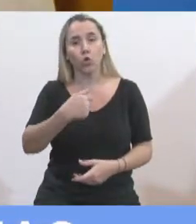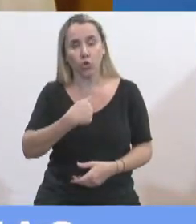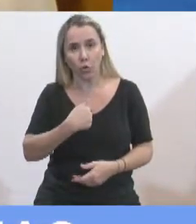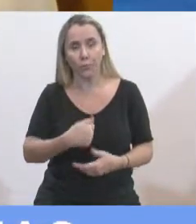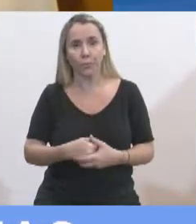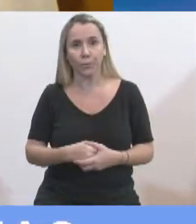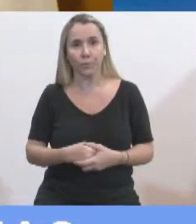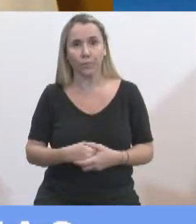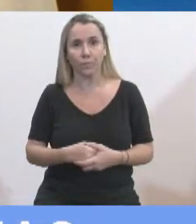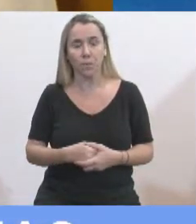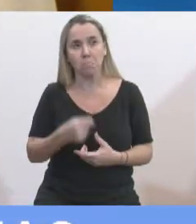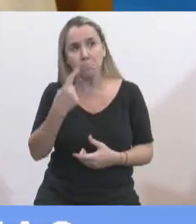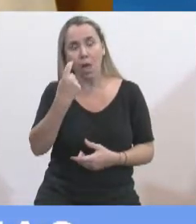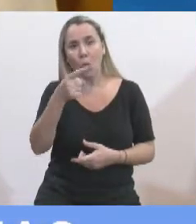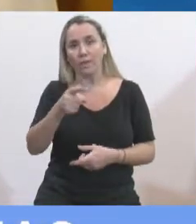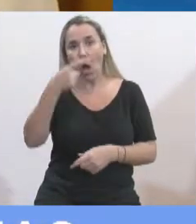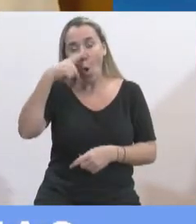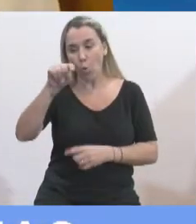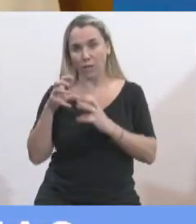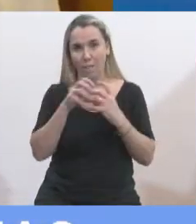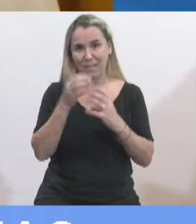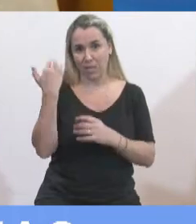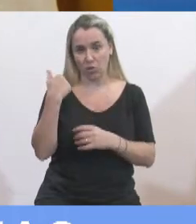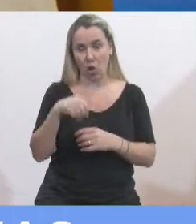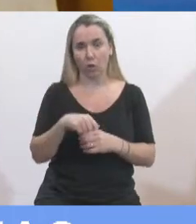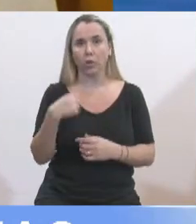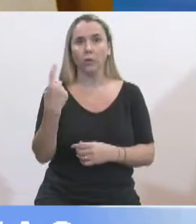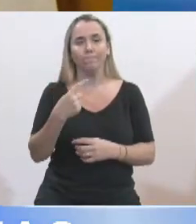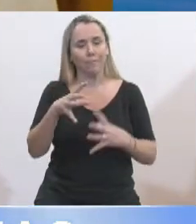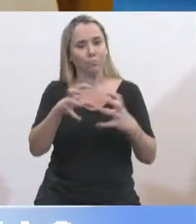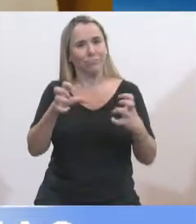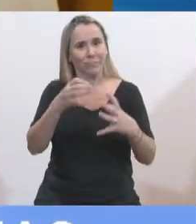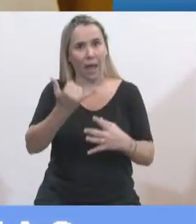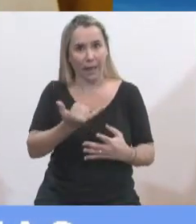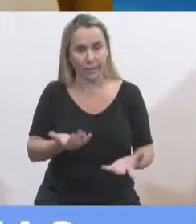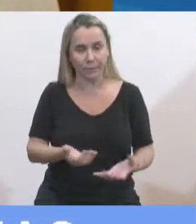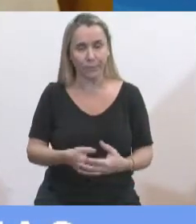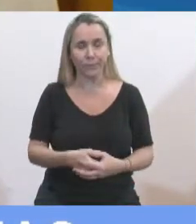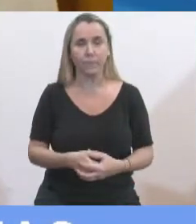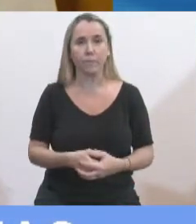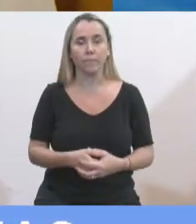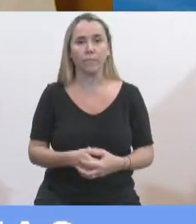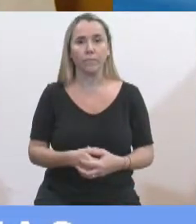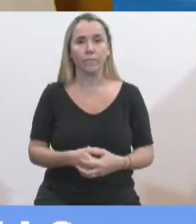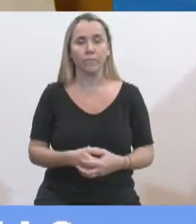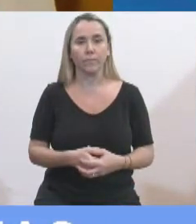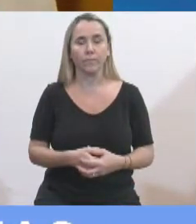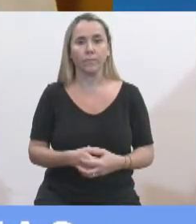Yo veo que en la última sesión nosotros tuvimos un desencuentro, en donde